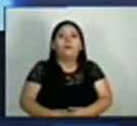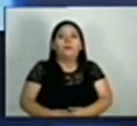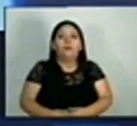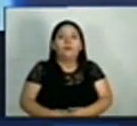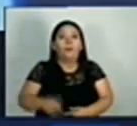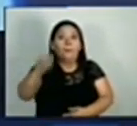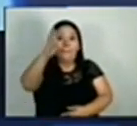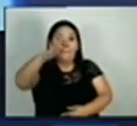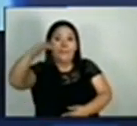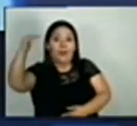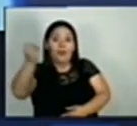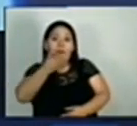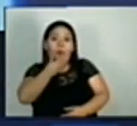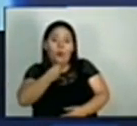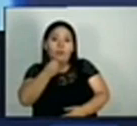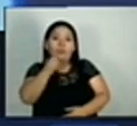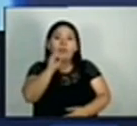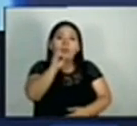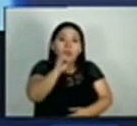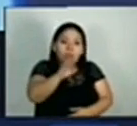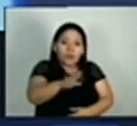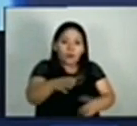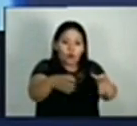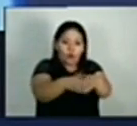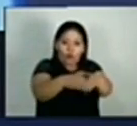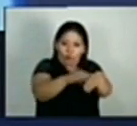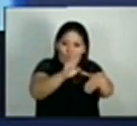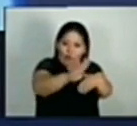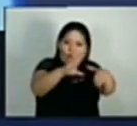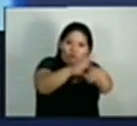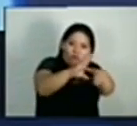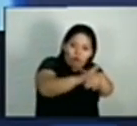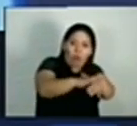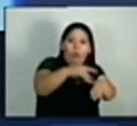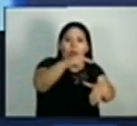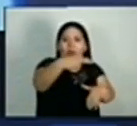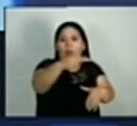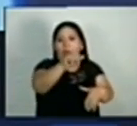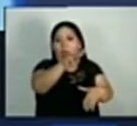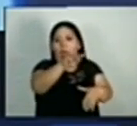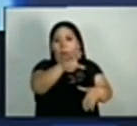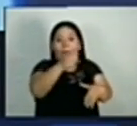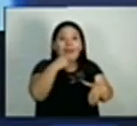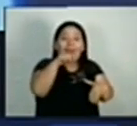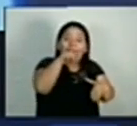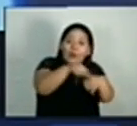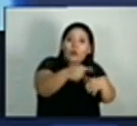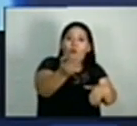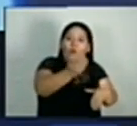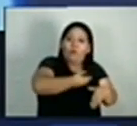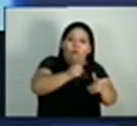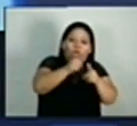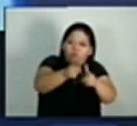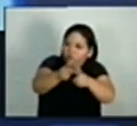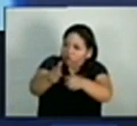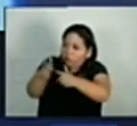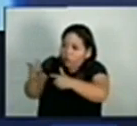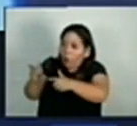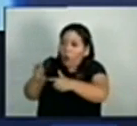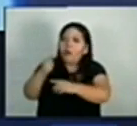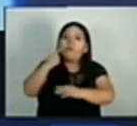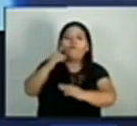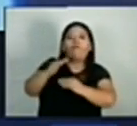Israel acusa a la organización terrorista jamás de atacar directamente a su población civil y utilizar como